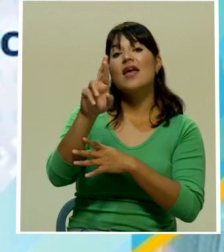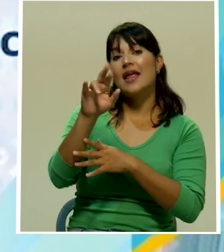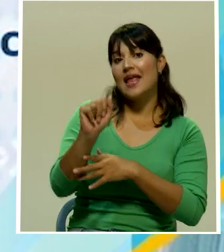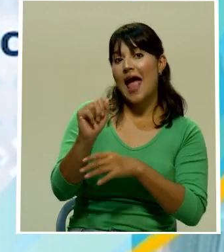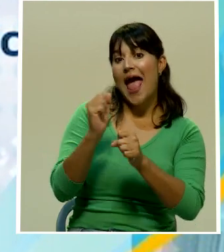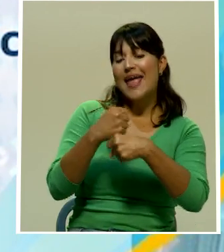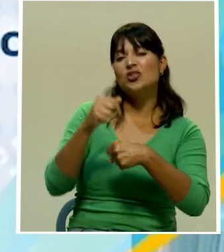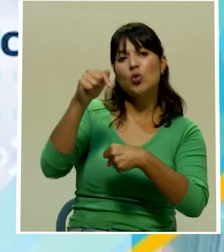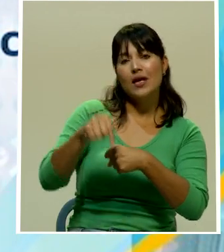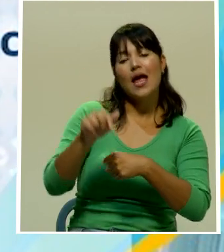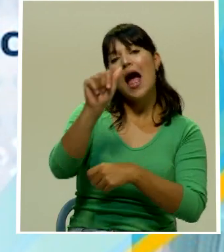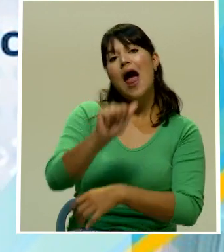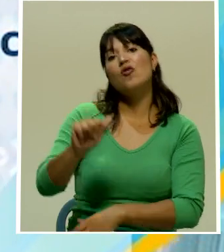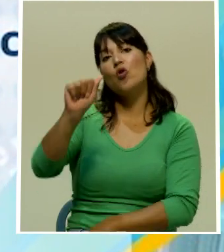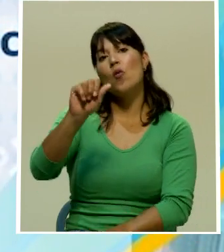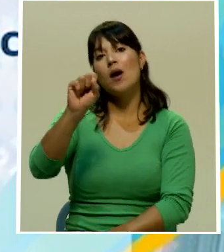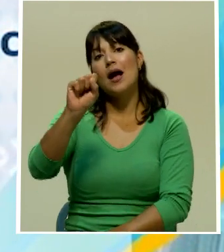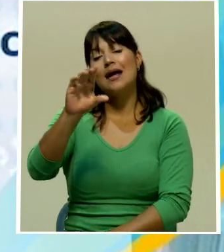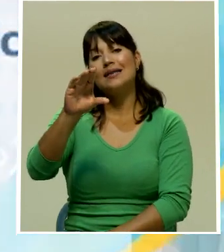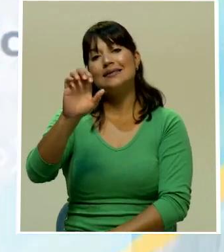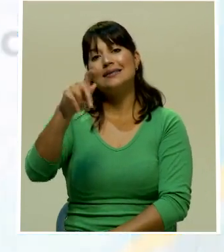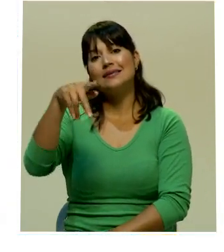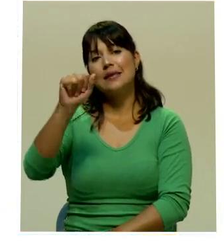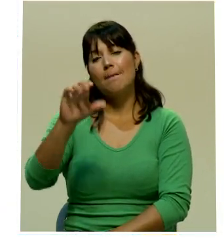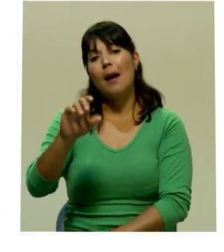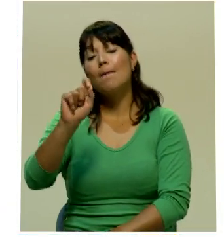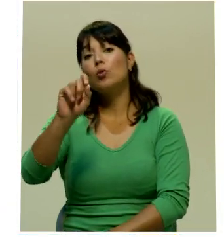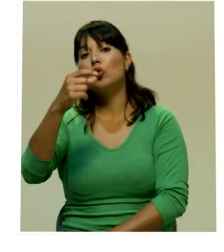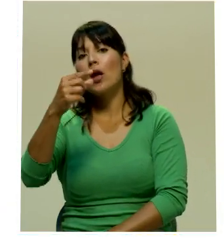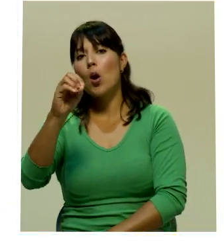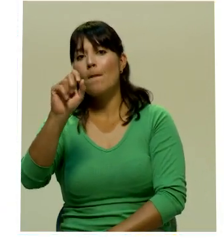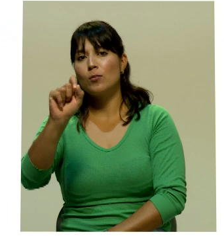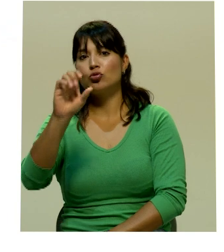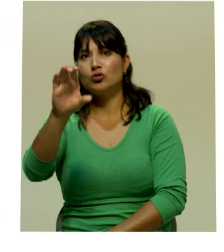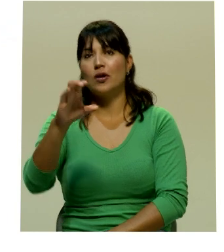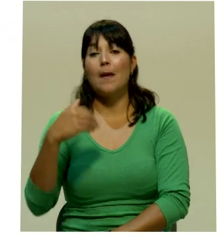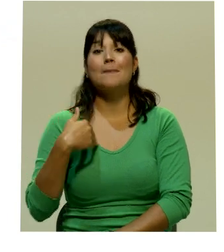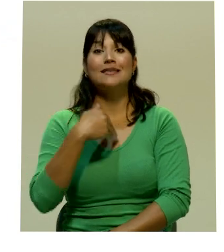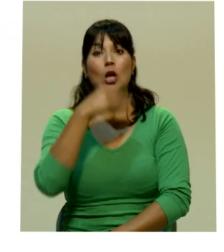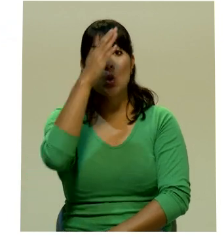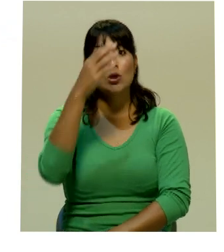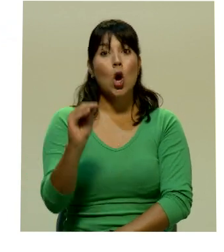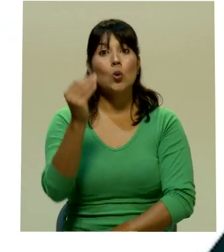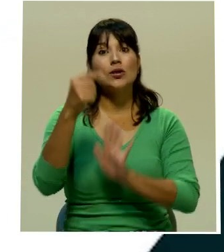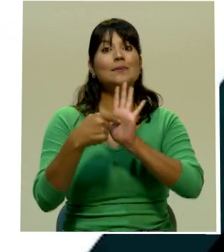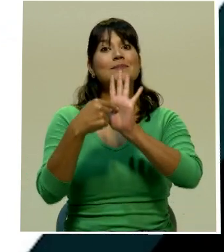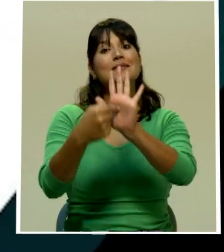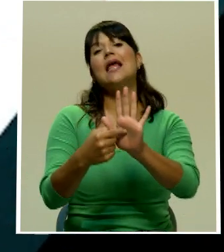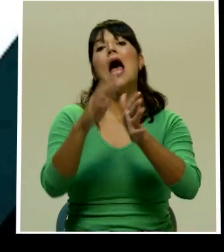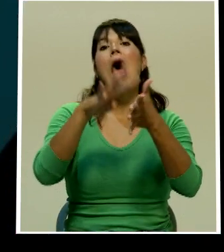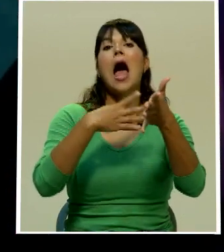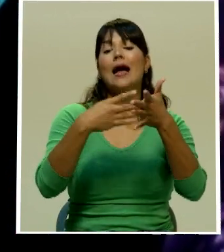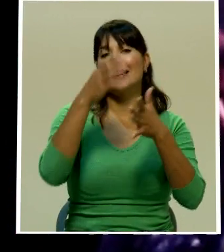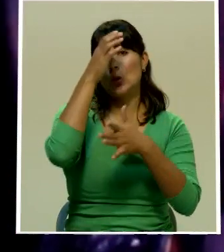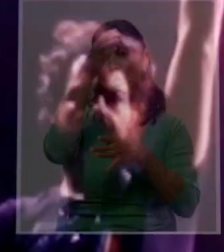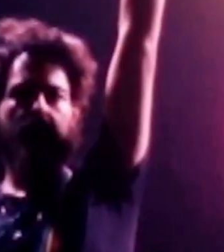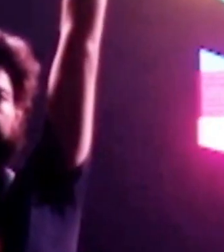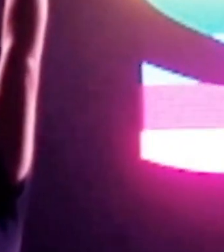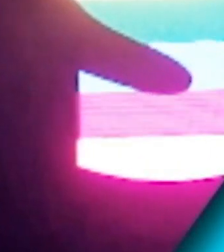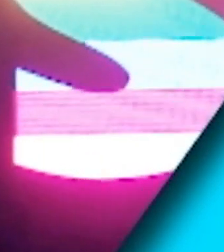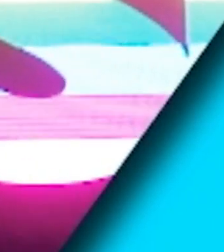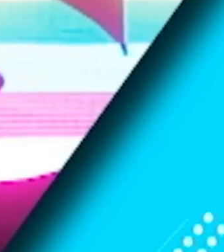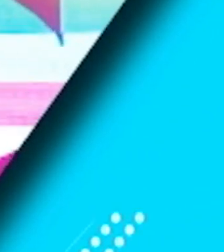cepac.go.cr El Ministerio de Cultura y Juventud presentó Agenda Cultural